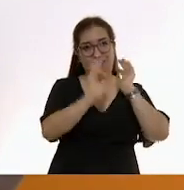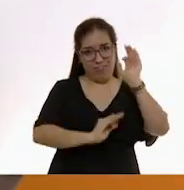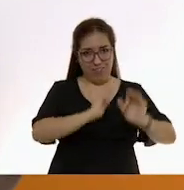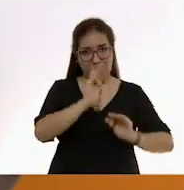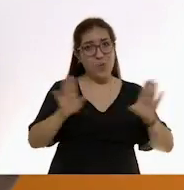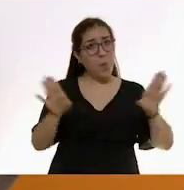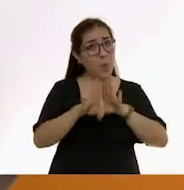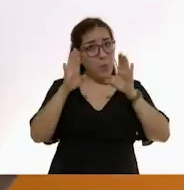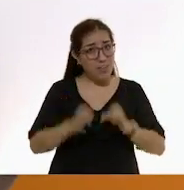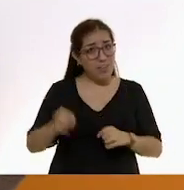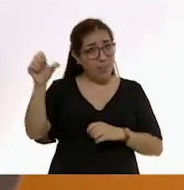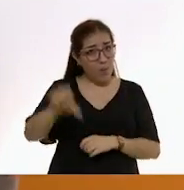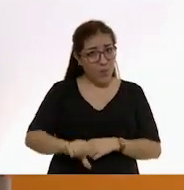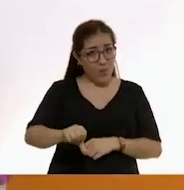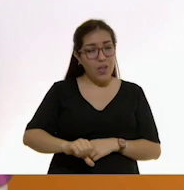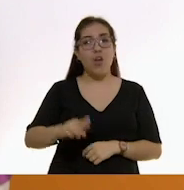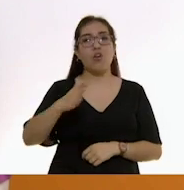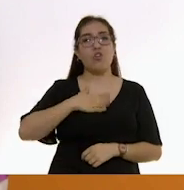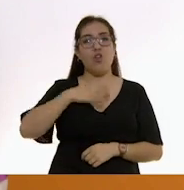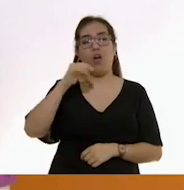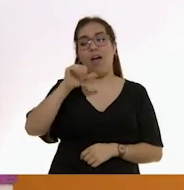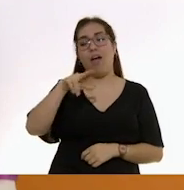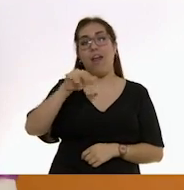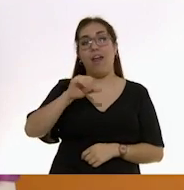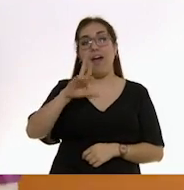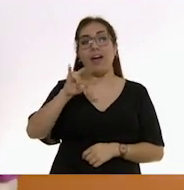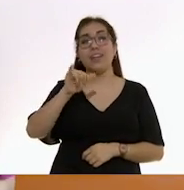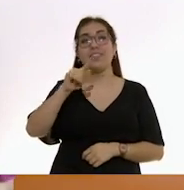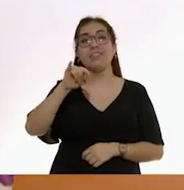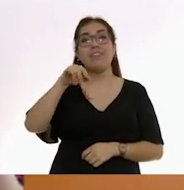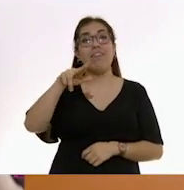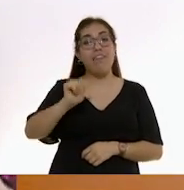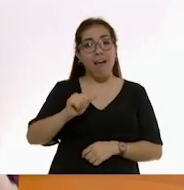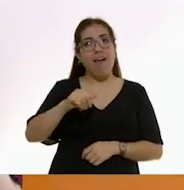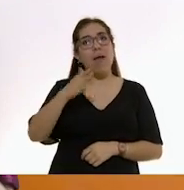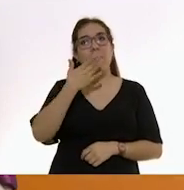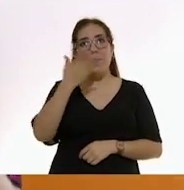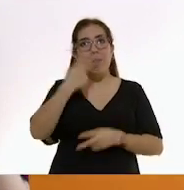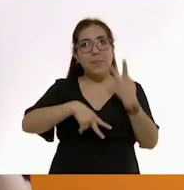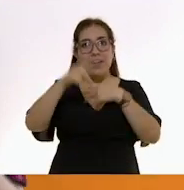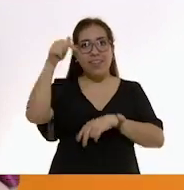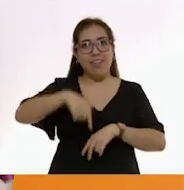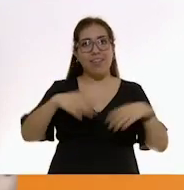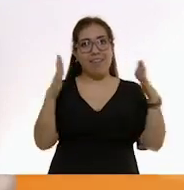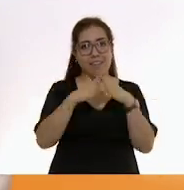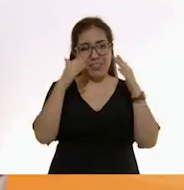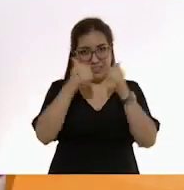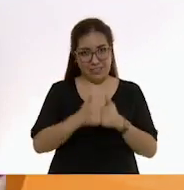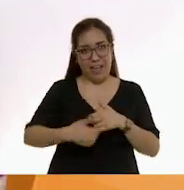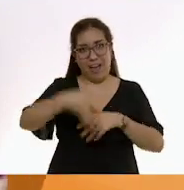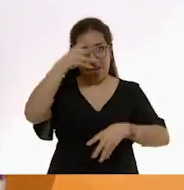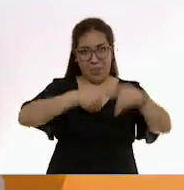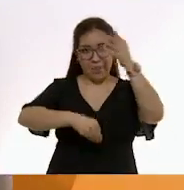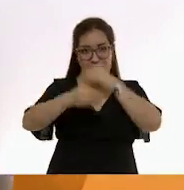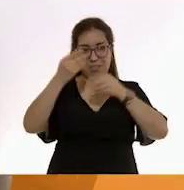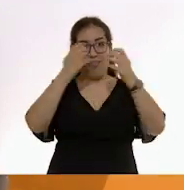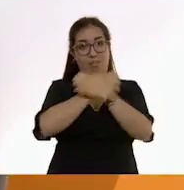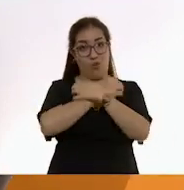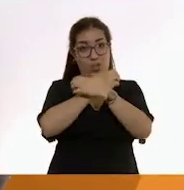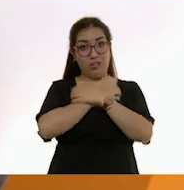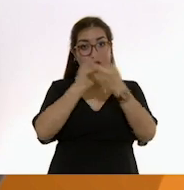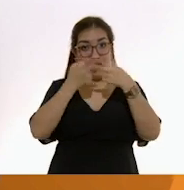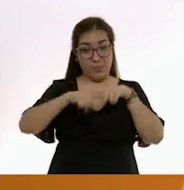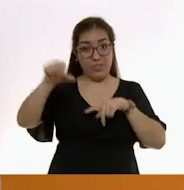se encuentran el día de hoy? Yo soy Ana Cristina Olvera y les damos la bienvenida a Aprende en Casa Educación Inicial. Hoy